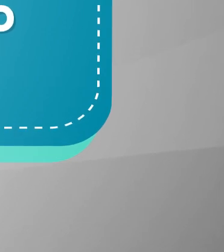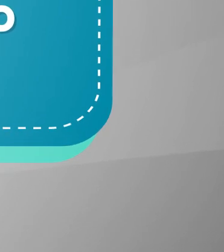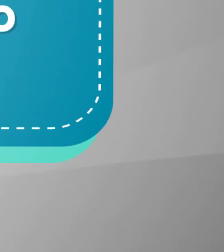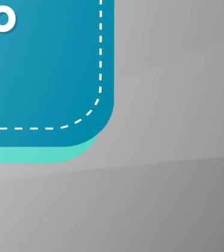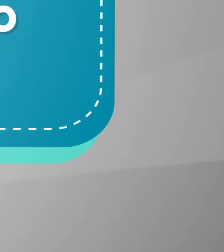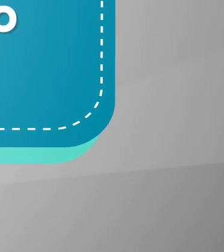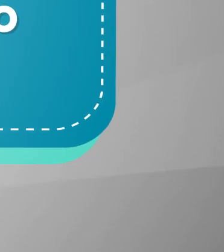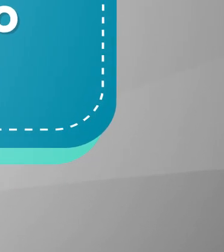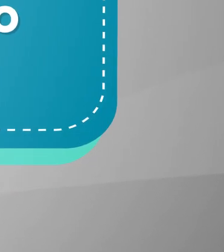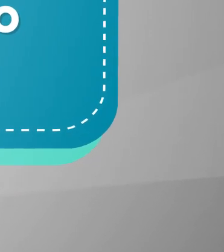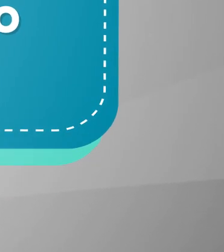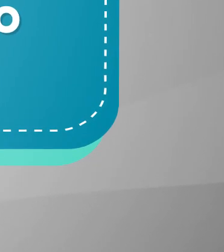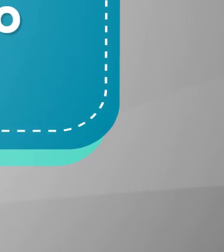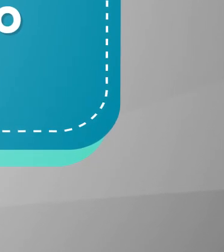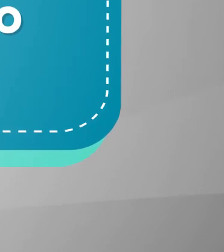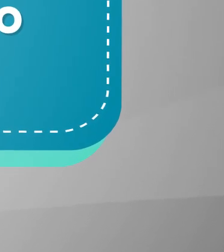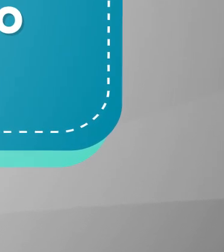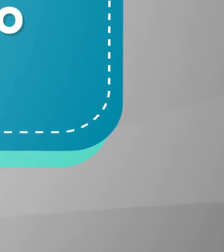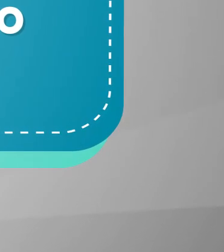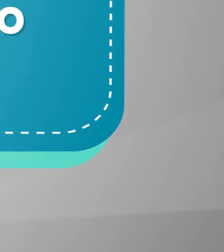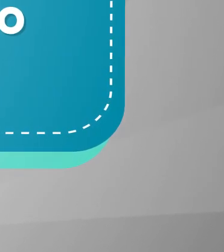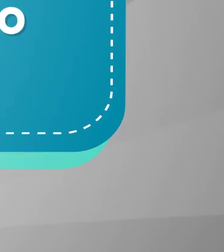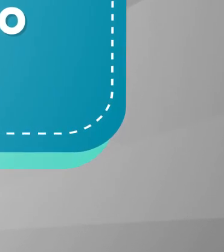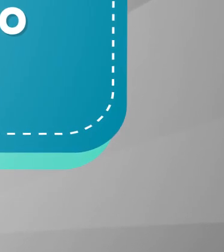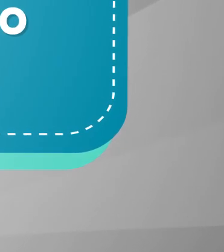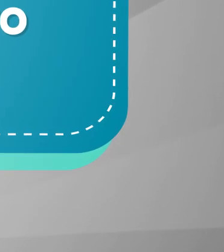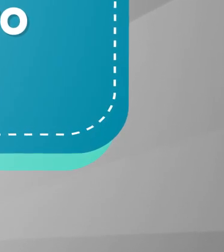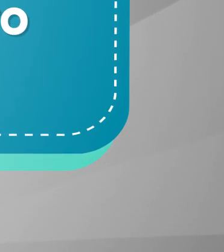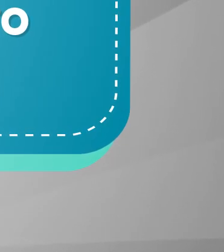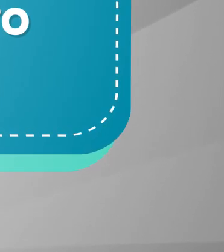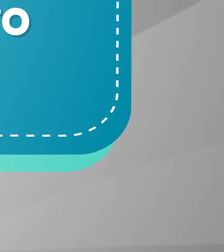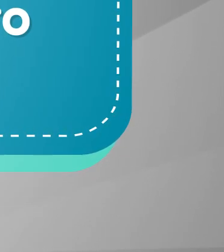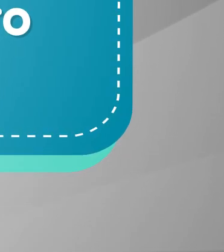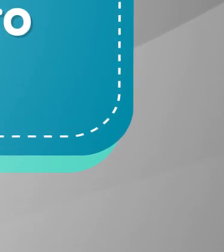la marca original, sino una imitación. ¿En este caso, se